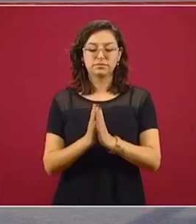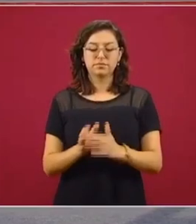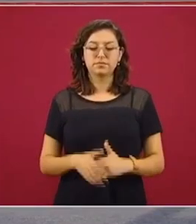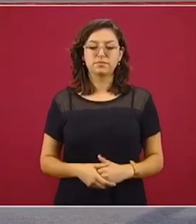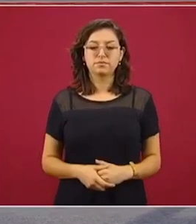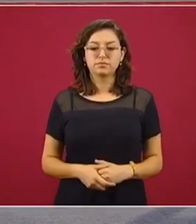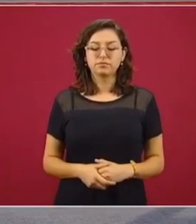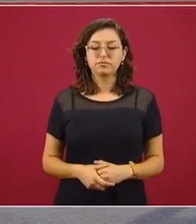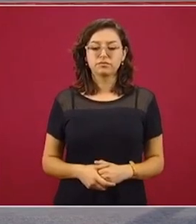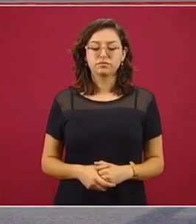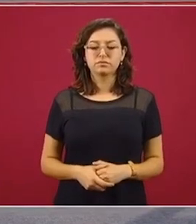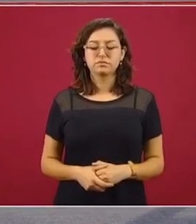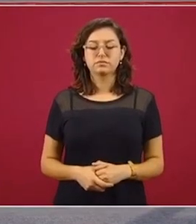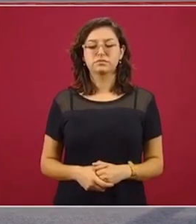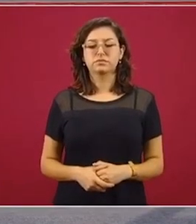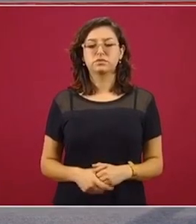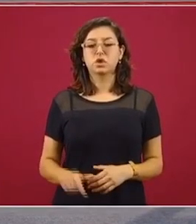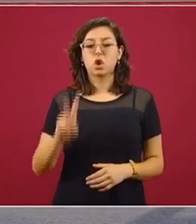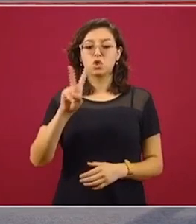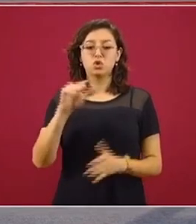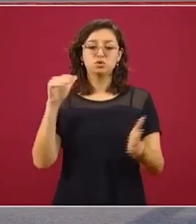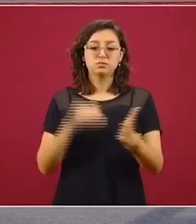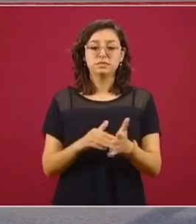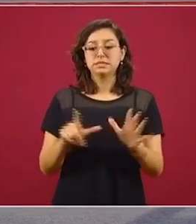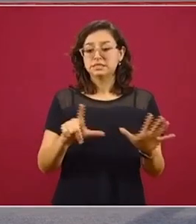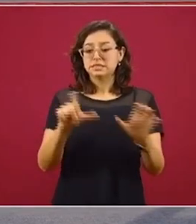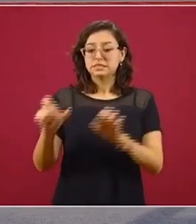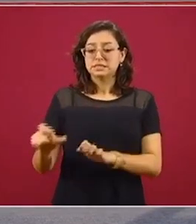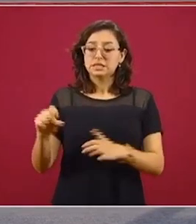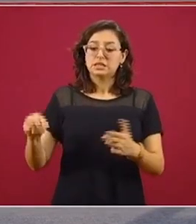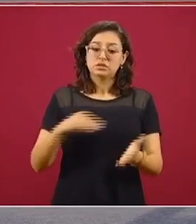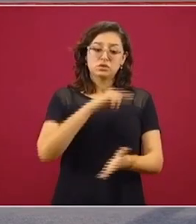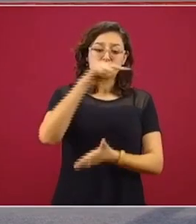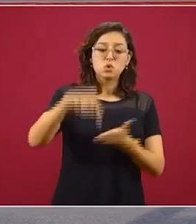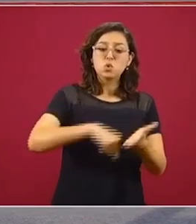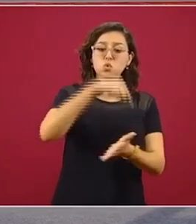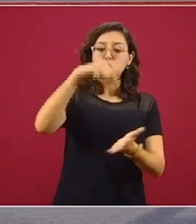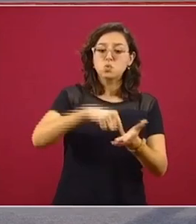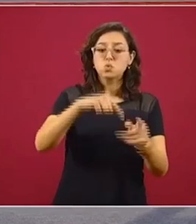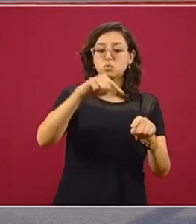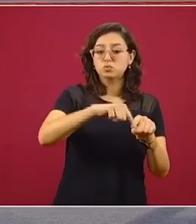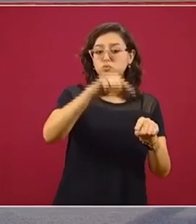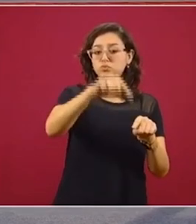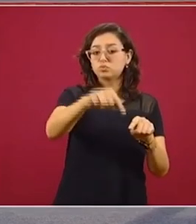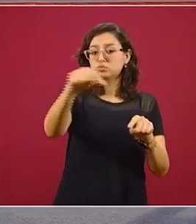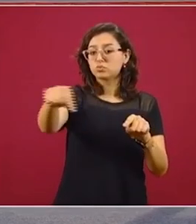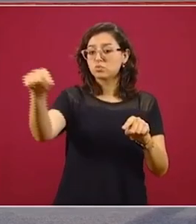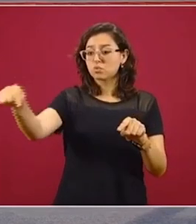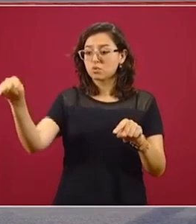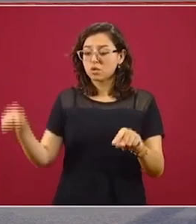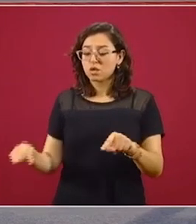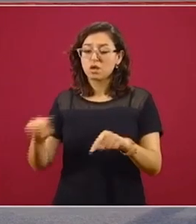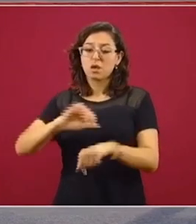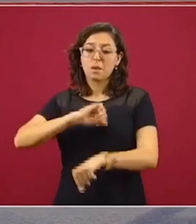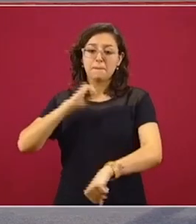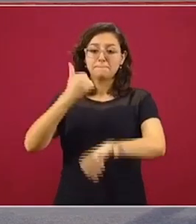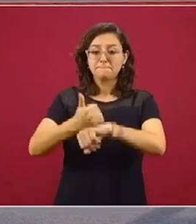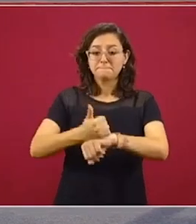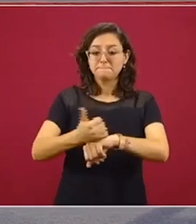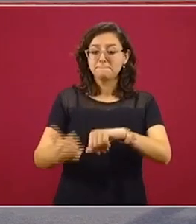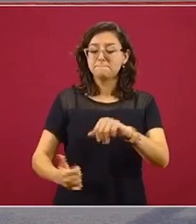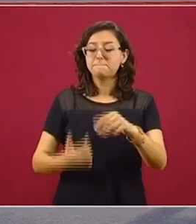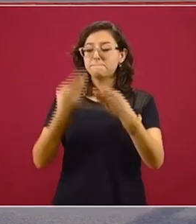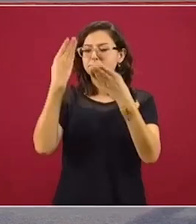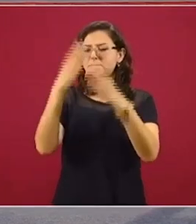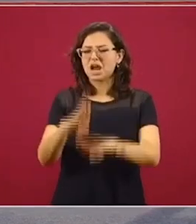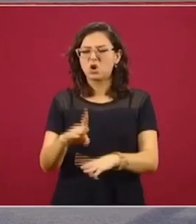En estas dos mil 700 localidades, donde se instala una sucursal, está hecha así